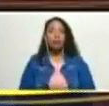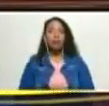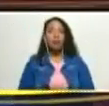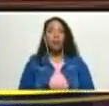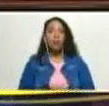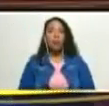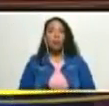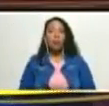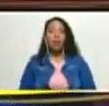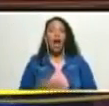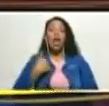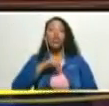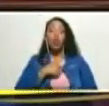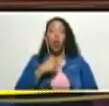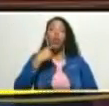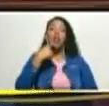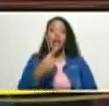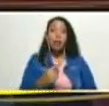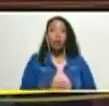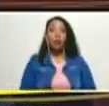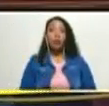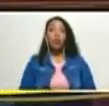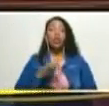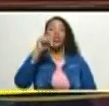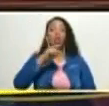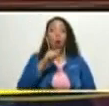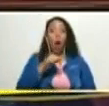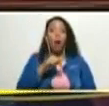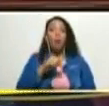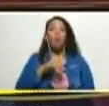y lo dijimos y hoy podemos